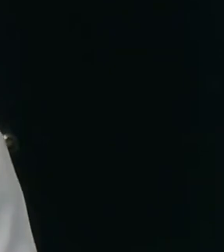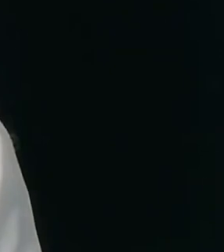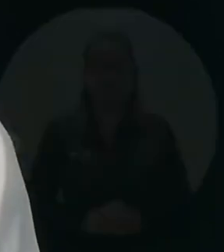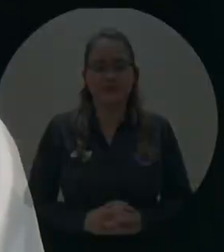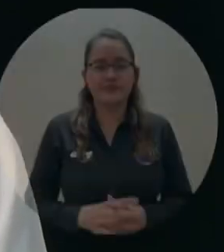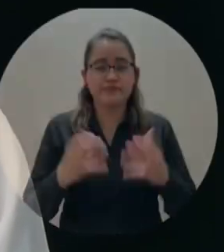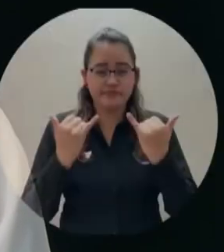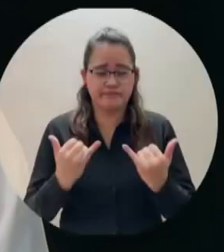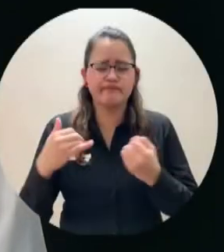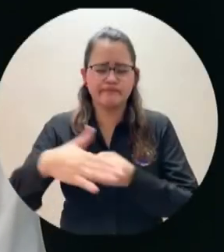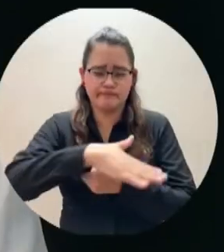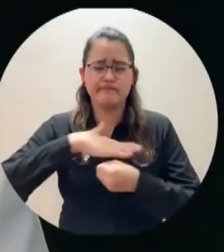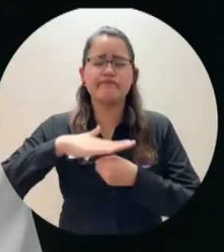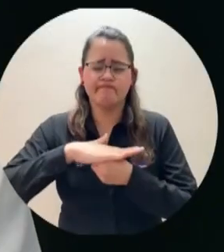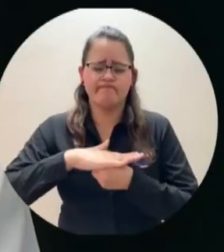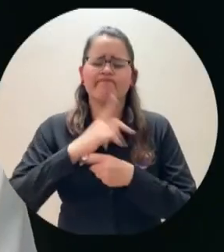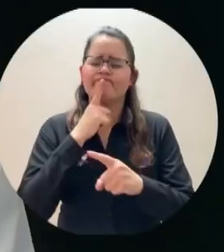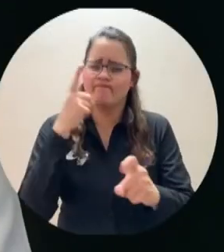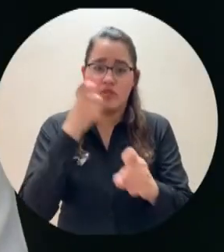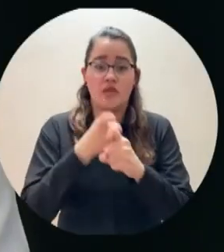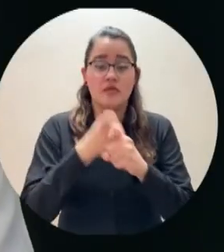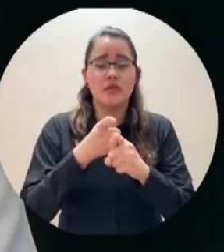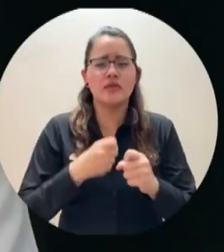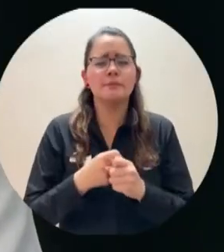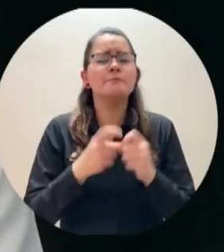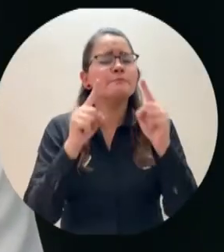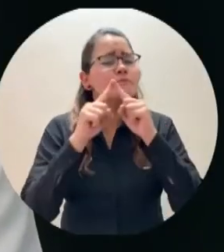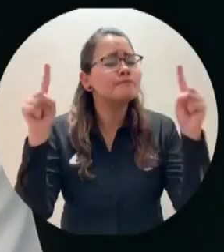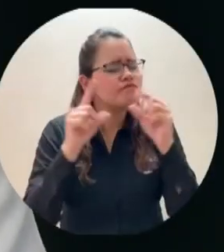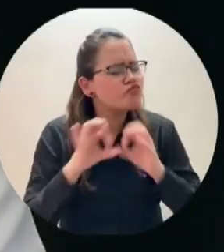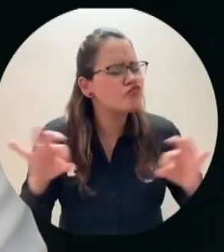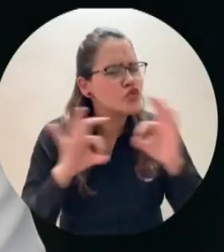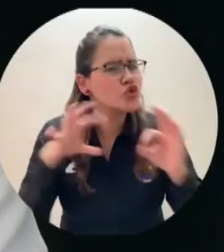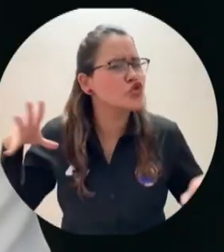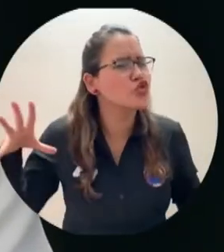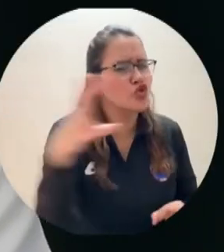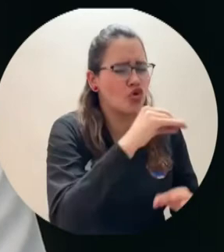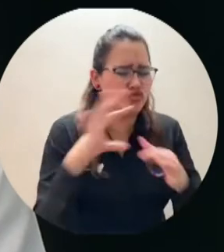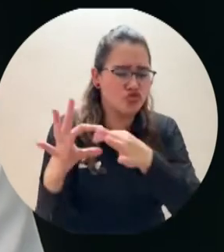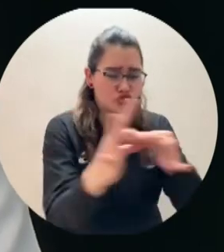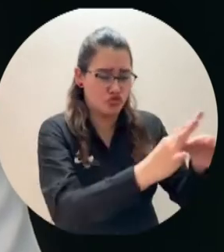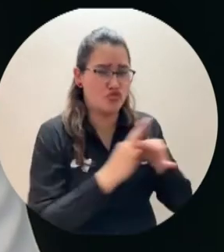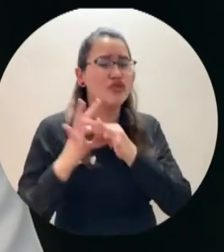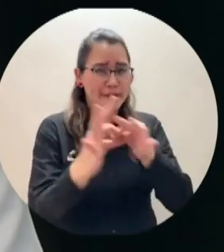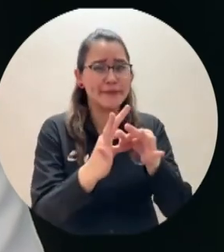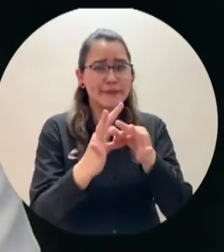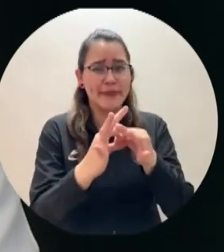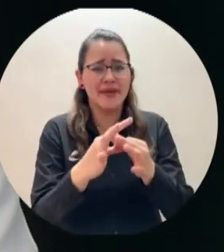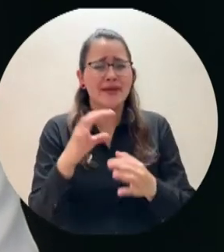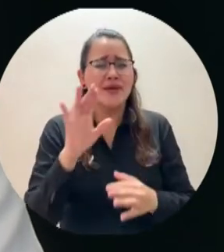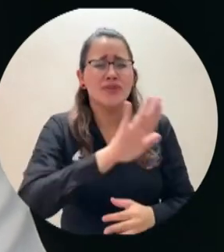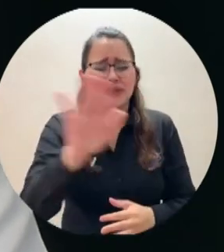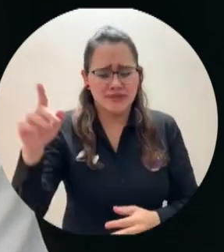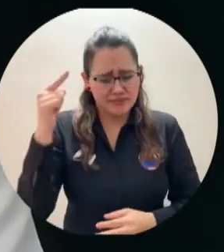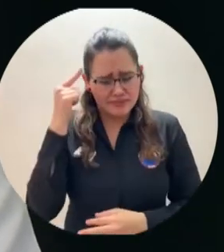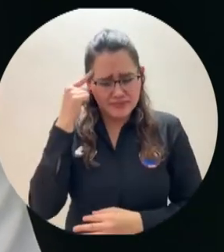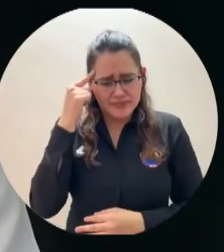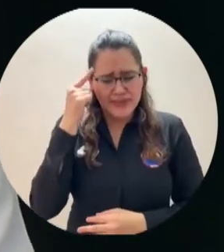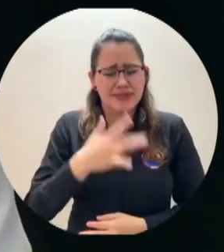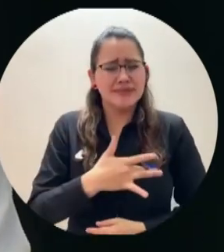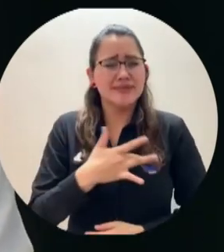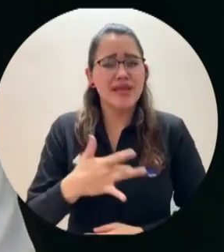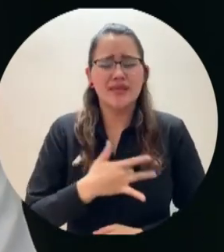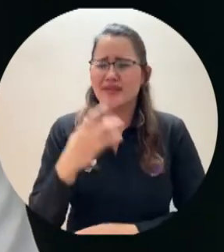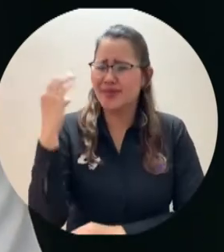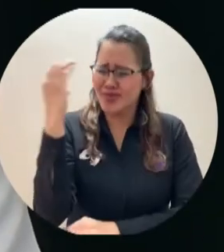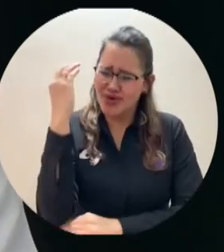Vivimos momentos difíciles y hoy más que nunca debemos estar unidos. El dolor de patria que todos sentimos nos debe motivar a reflexionar,